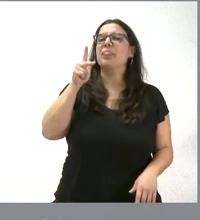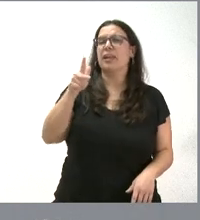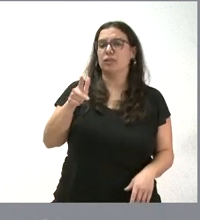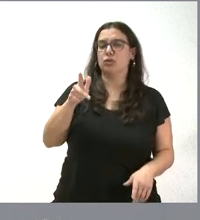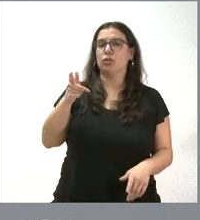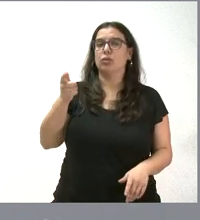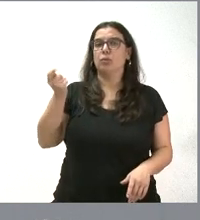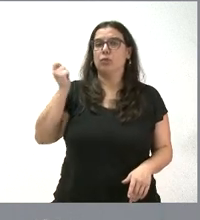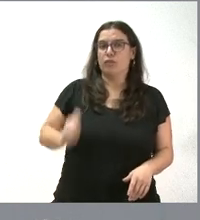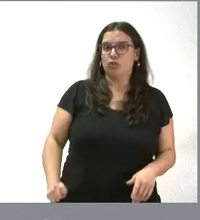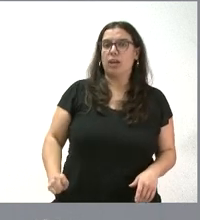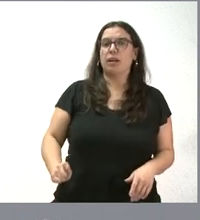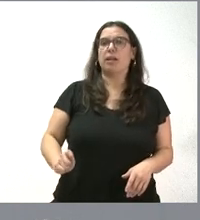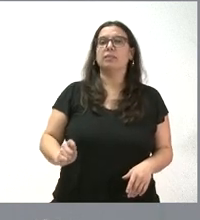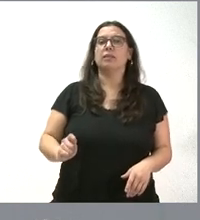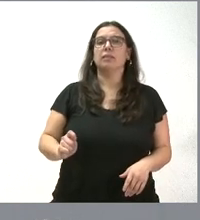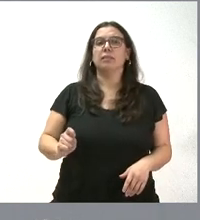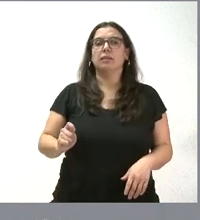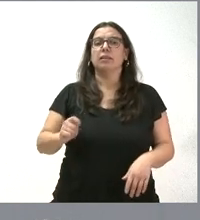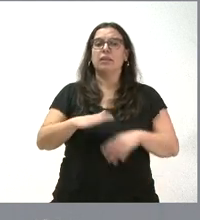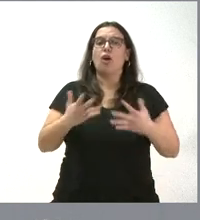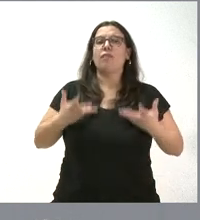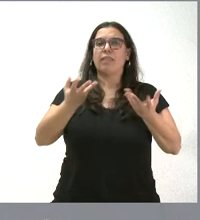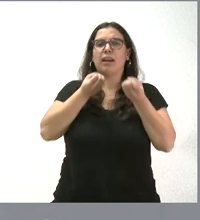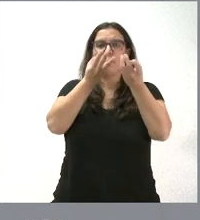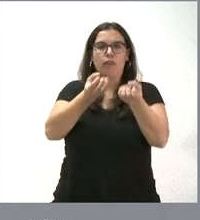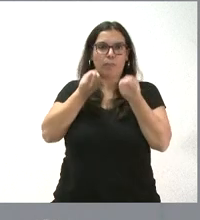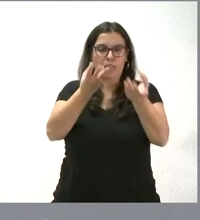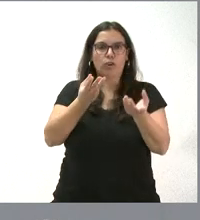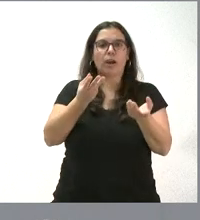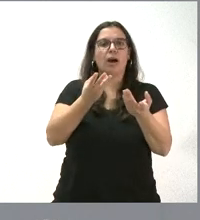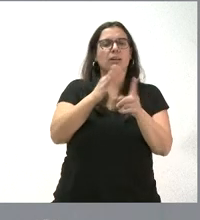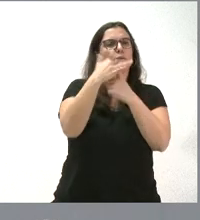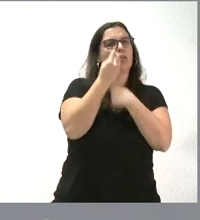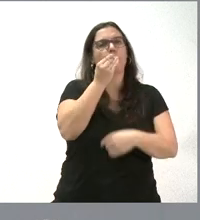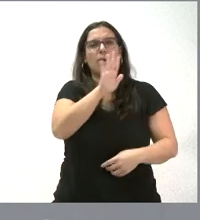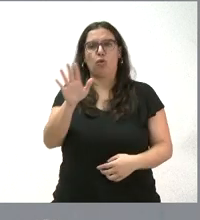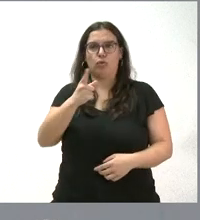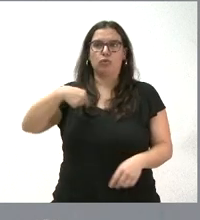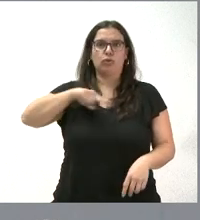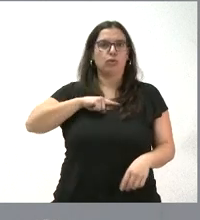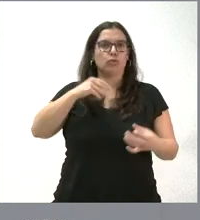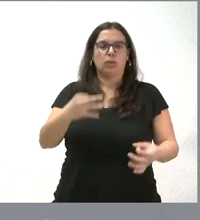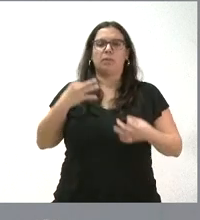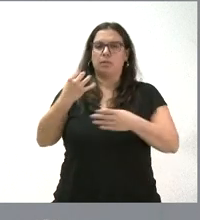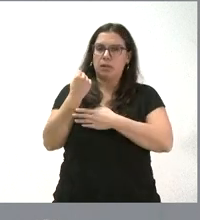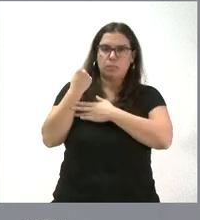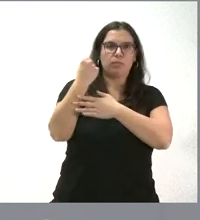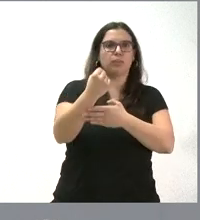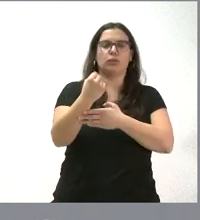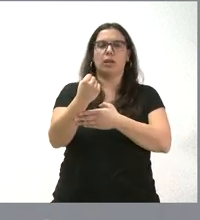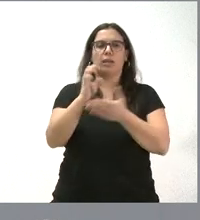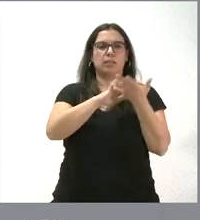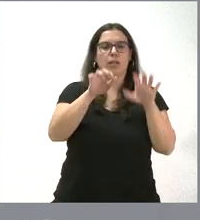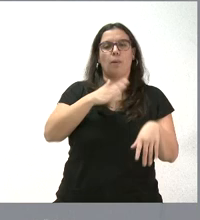los profesionales sanitarios de ofrecer su información en las mejores condiciones posibles. Ahí van a tener siempre el apoyo de la Junta de Castilla y León y